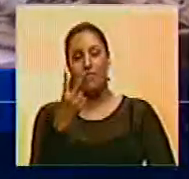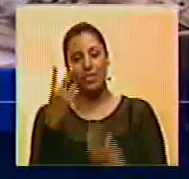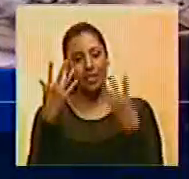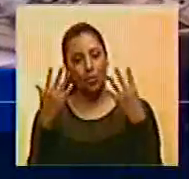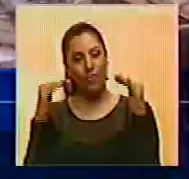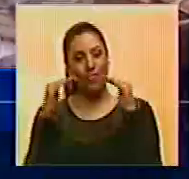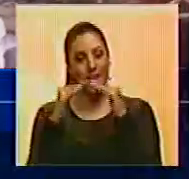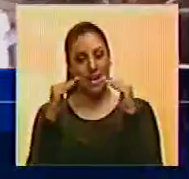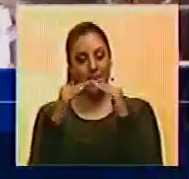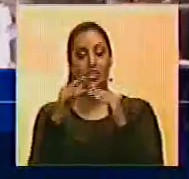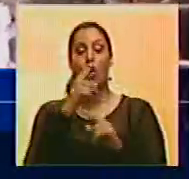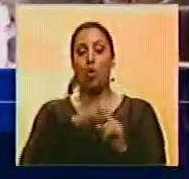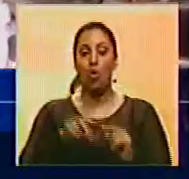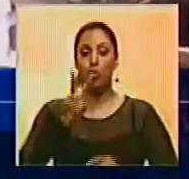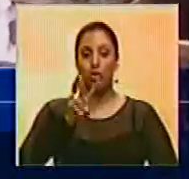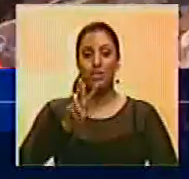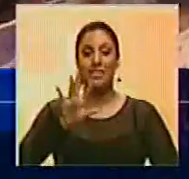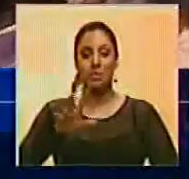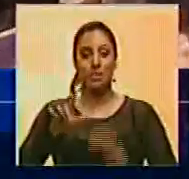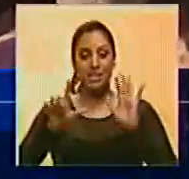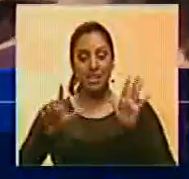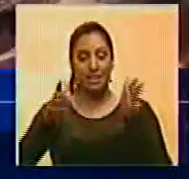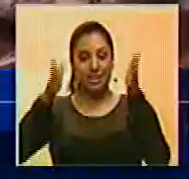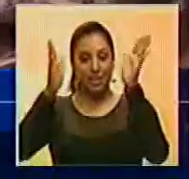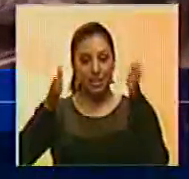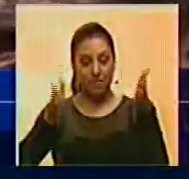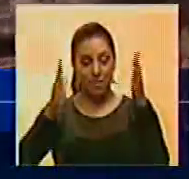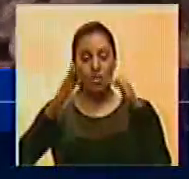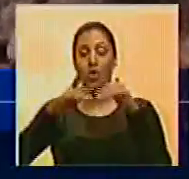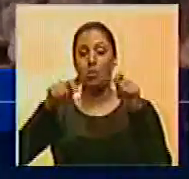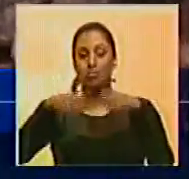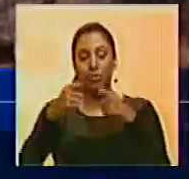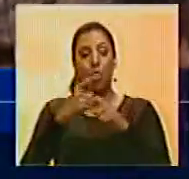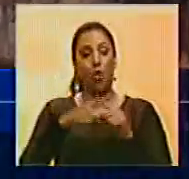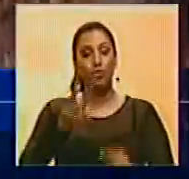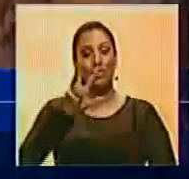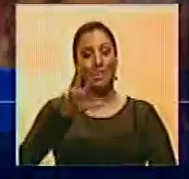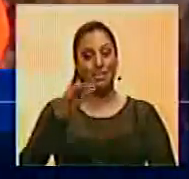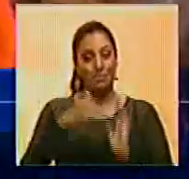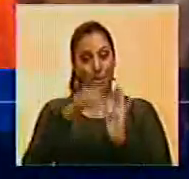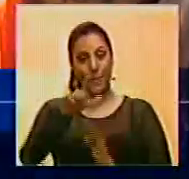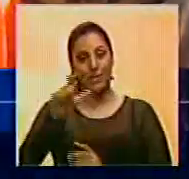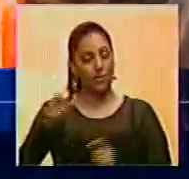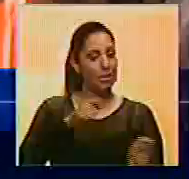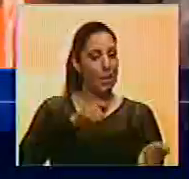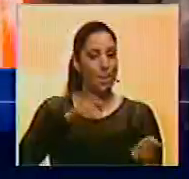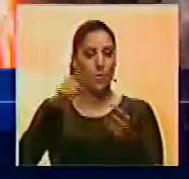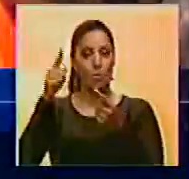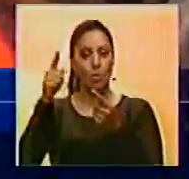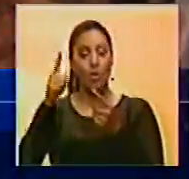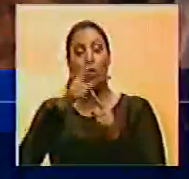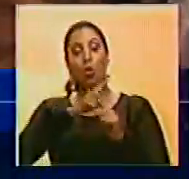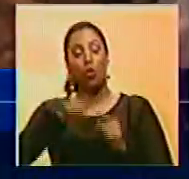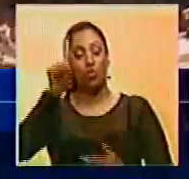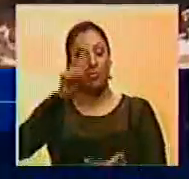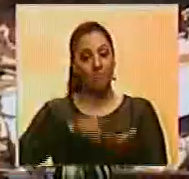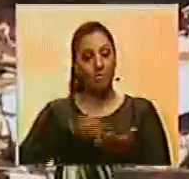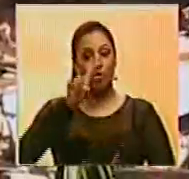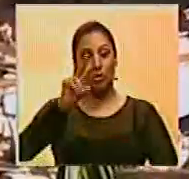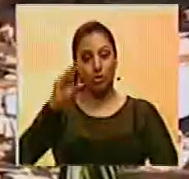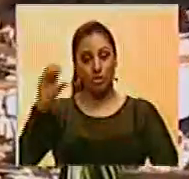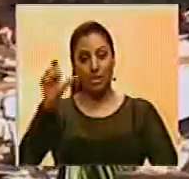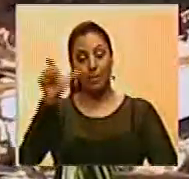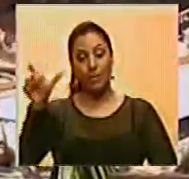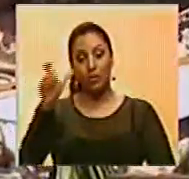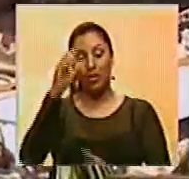viviendas y en 257 edificios, por lo que 3.000 personas fueron desplazadas. 1.200 personas